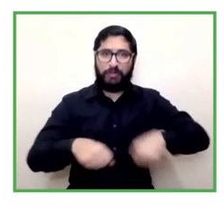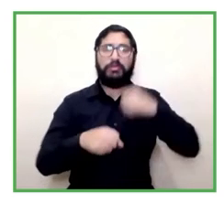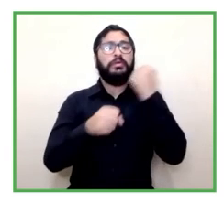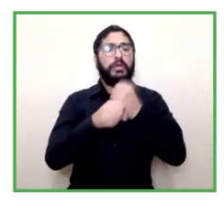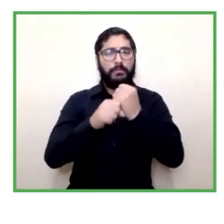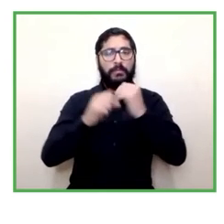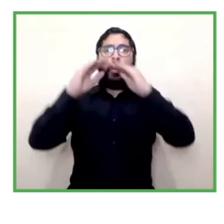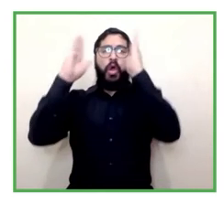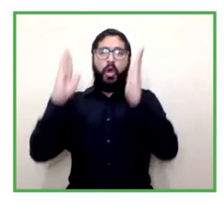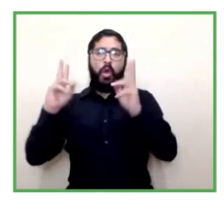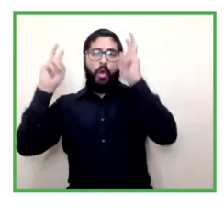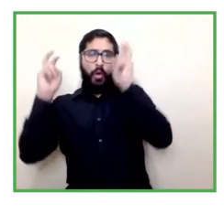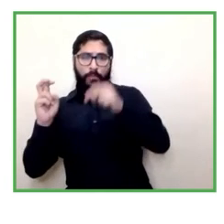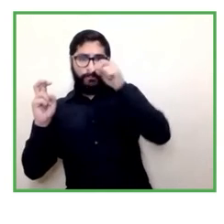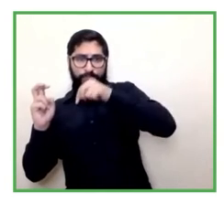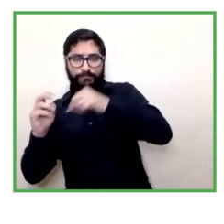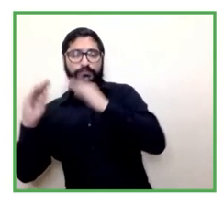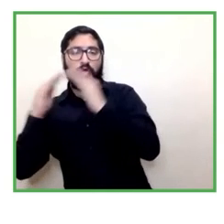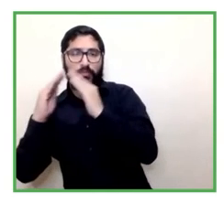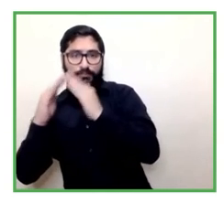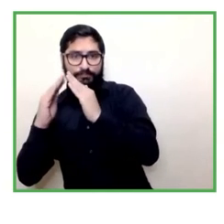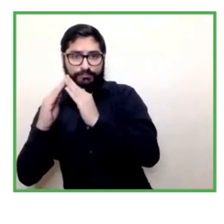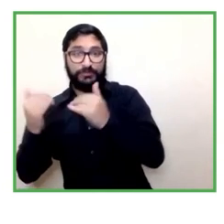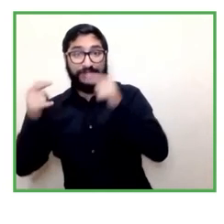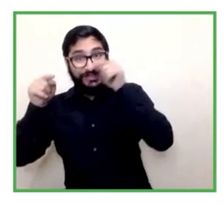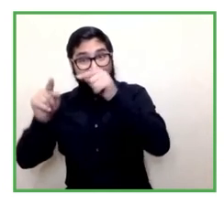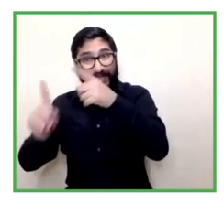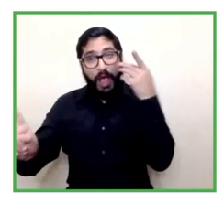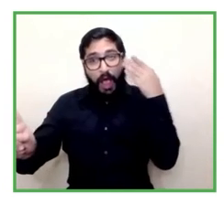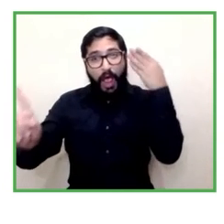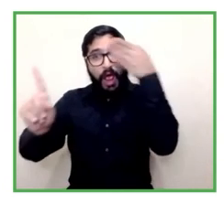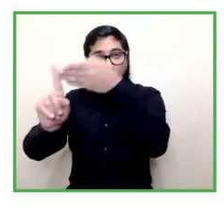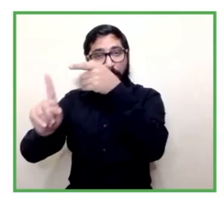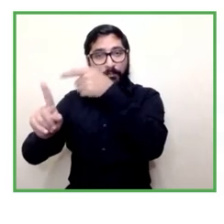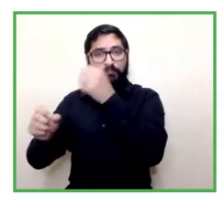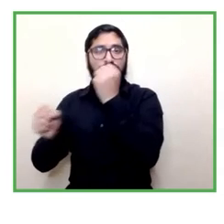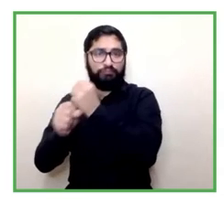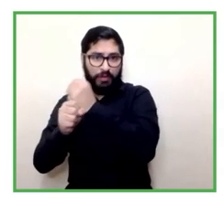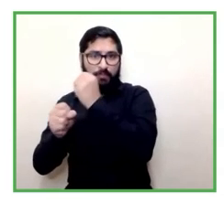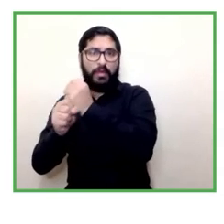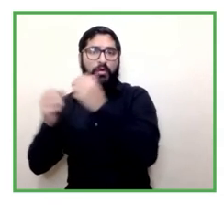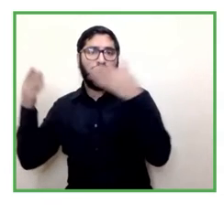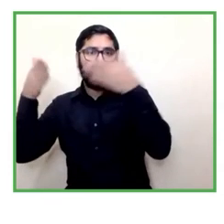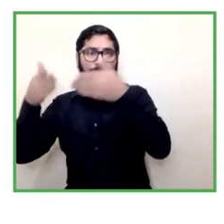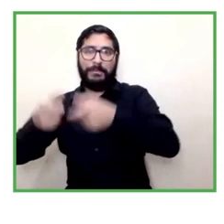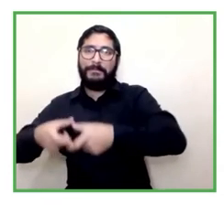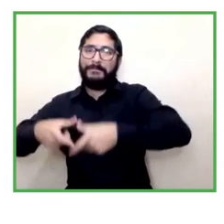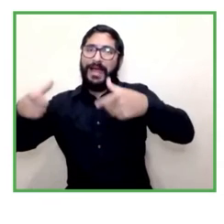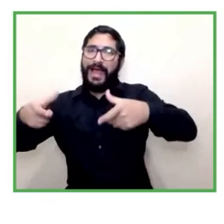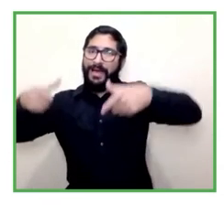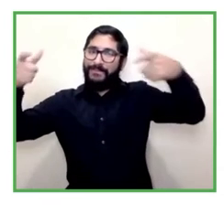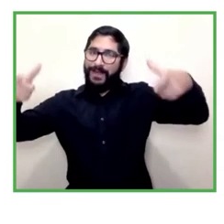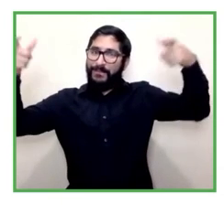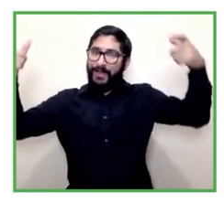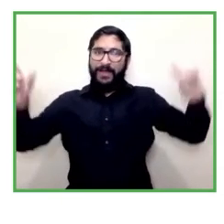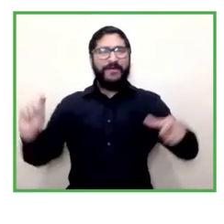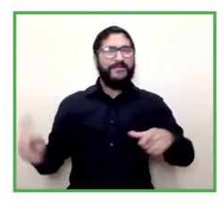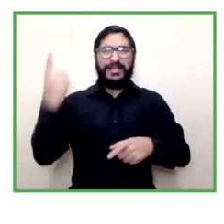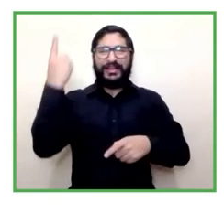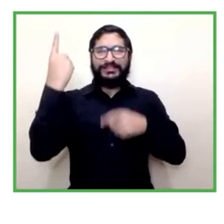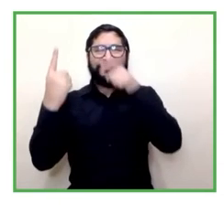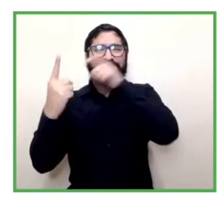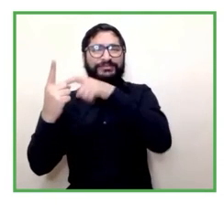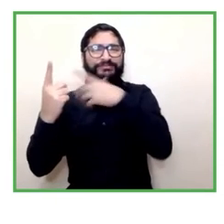una forma de trabajo que está masificada principalmente en los empleos white collar en los empleos